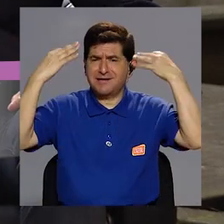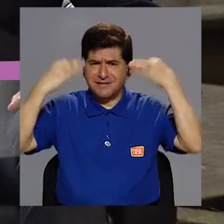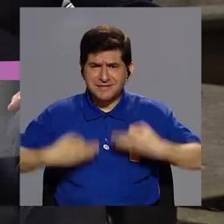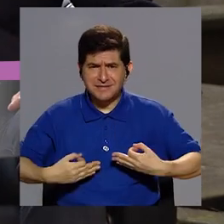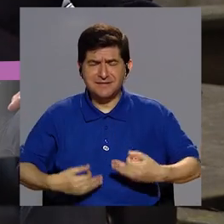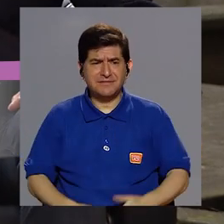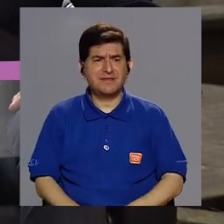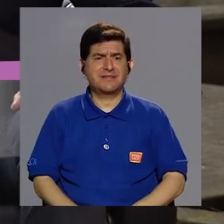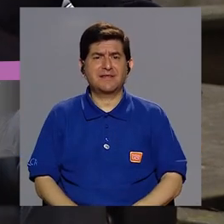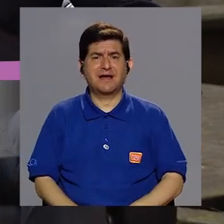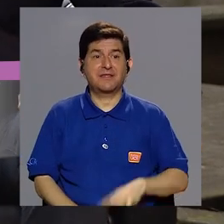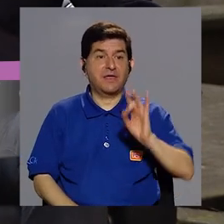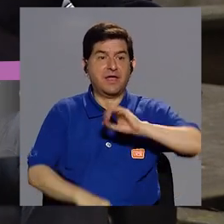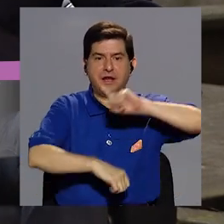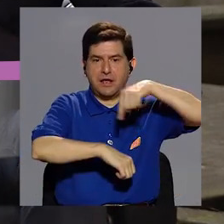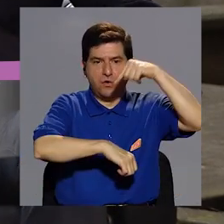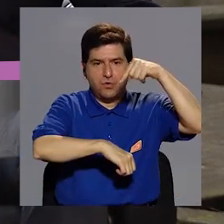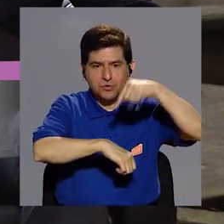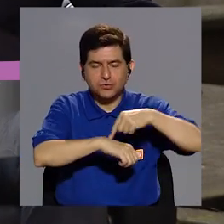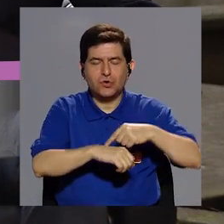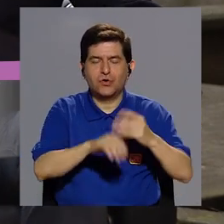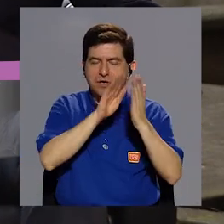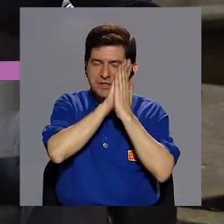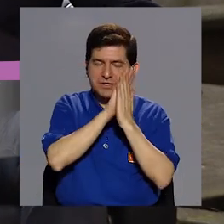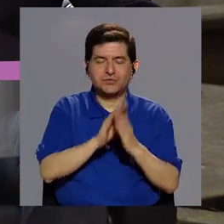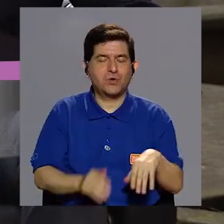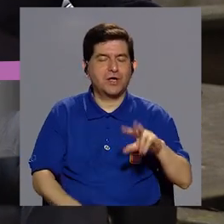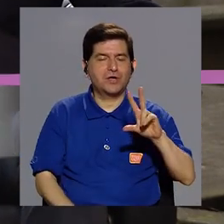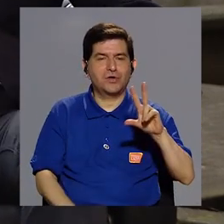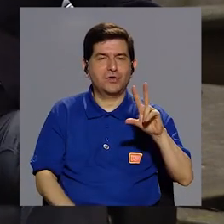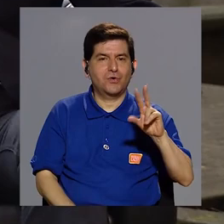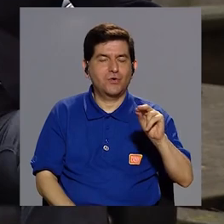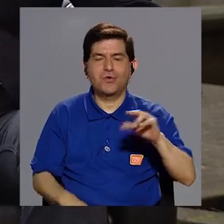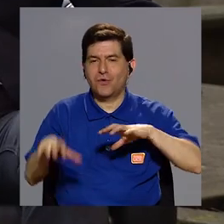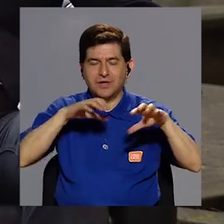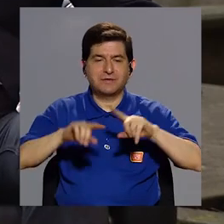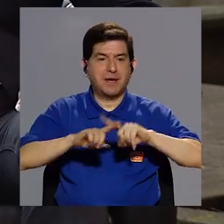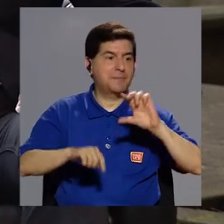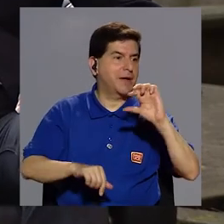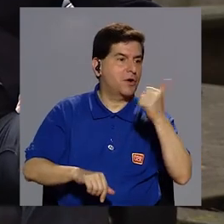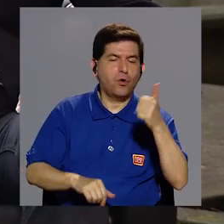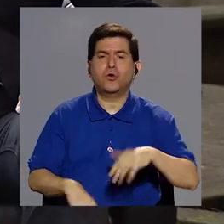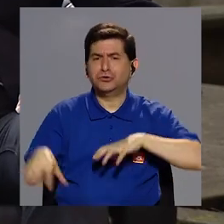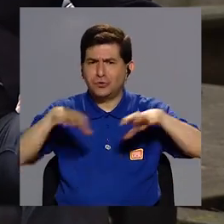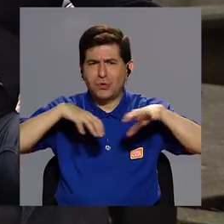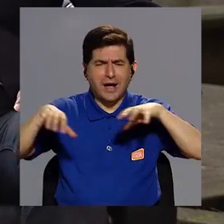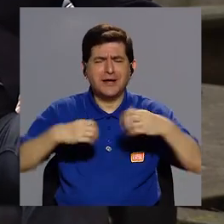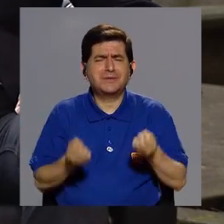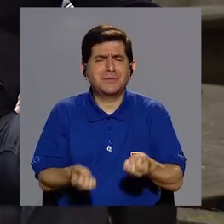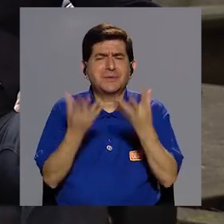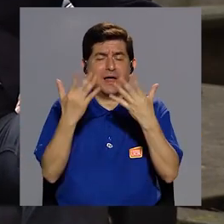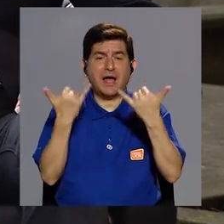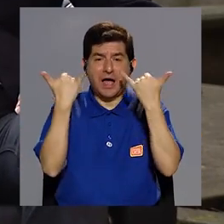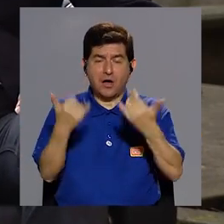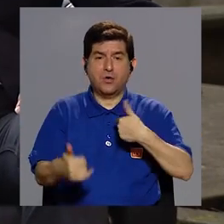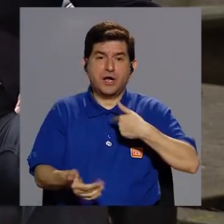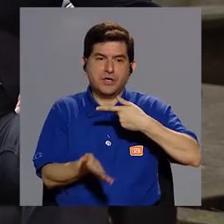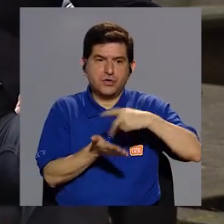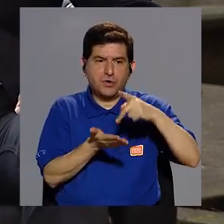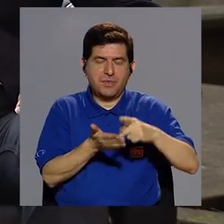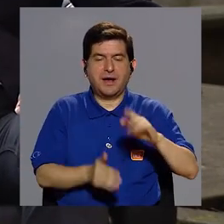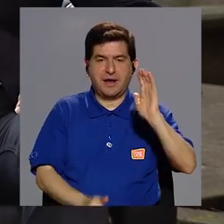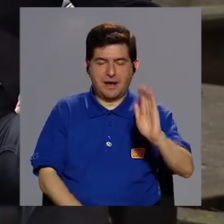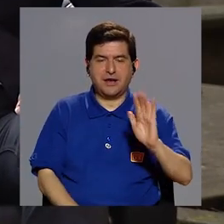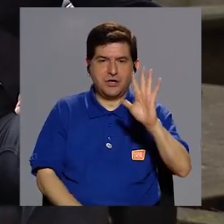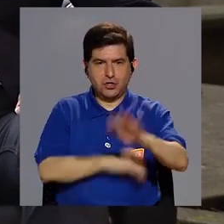casi que solo las ocho horas en que dormíamos. Y el resto era pura actividad física. Hoy en día, en mi caso personal, yo tengo que